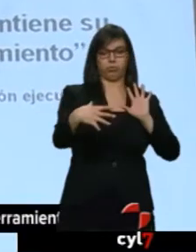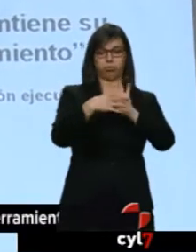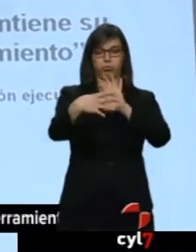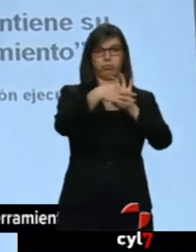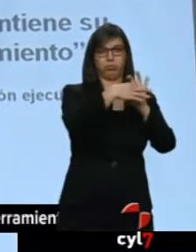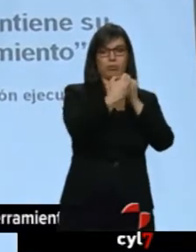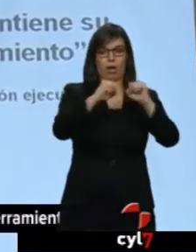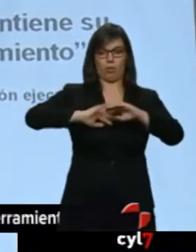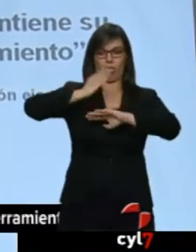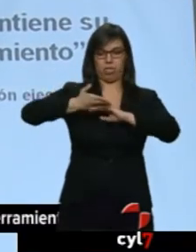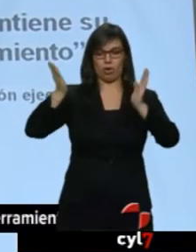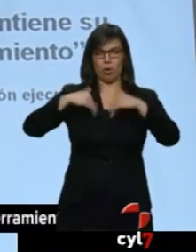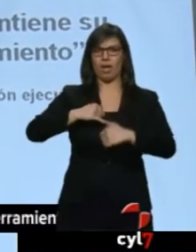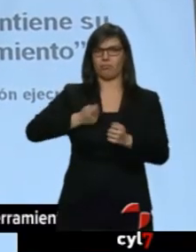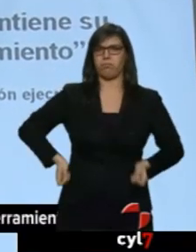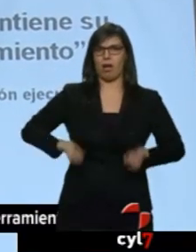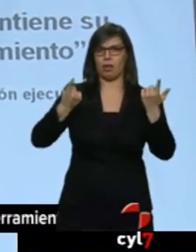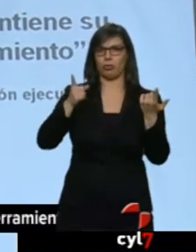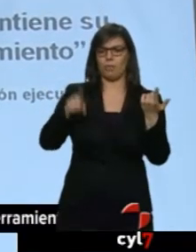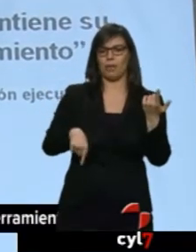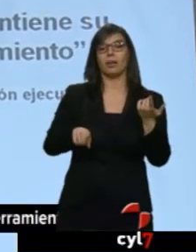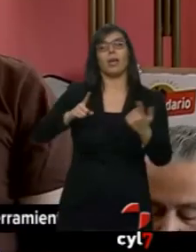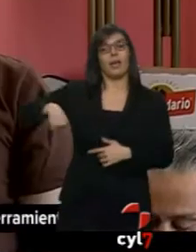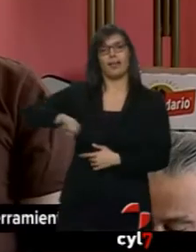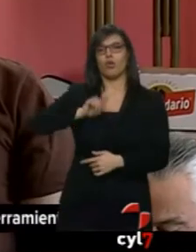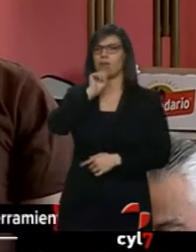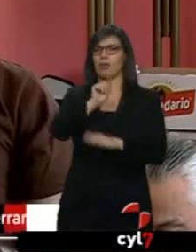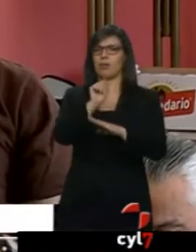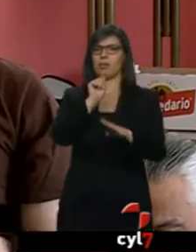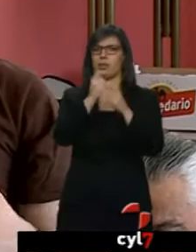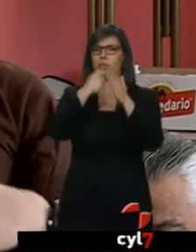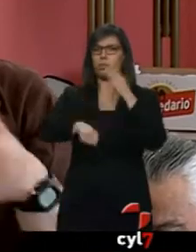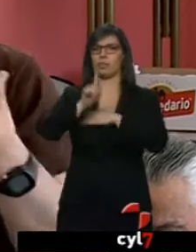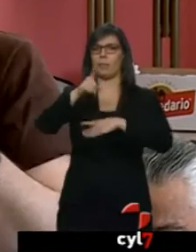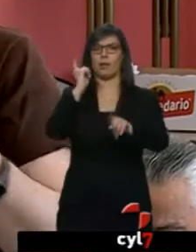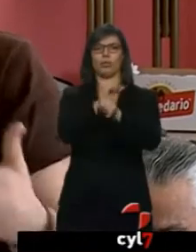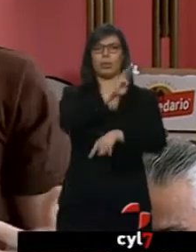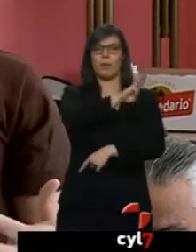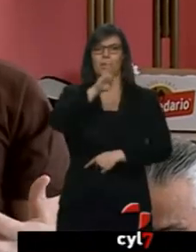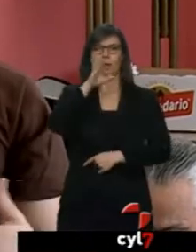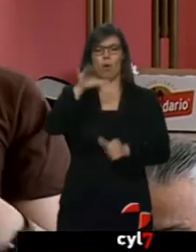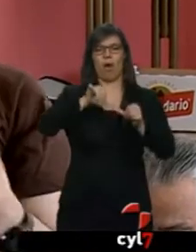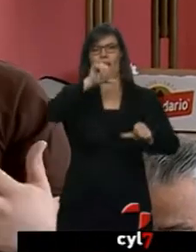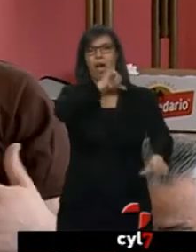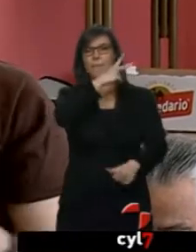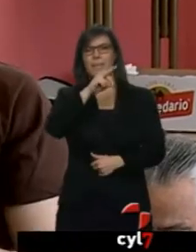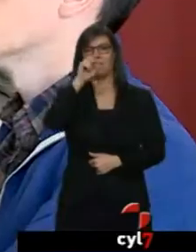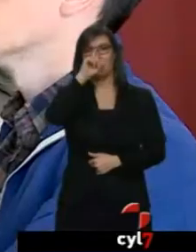mostrado muy críticos... ...con el Partido Popular por no llevar a cabo el soterramiento... ...en sus 20 años de gobierno municipal.